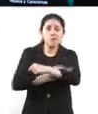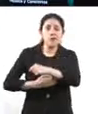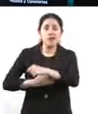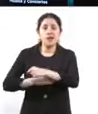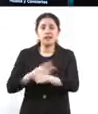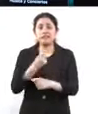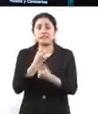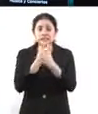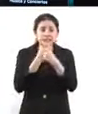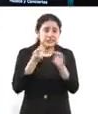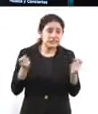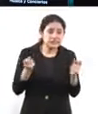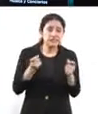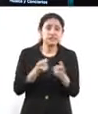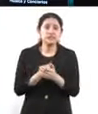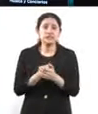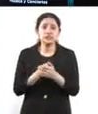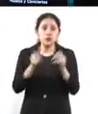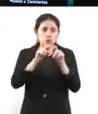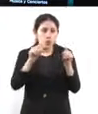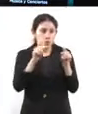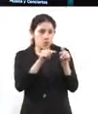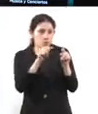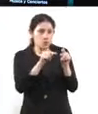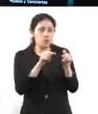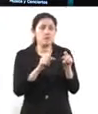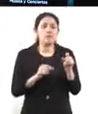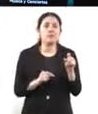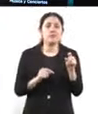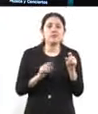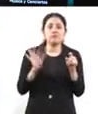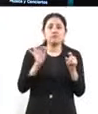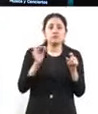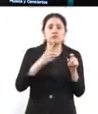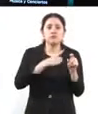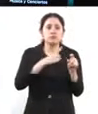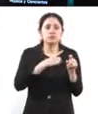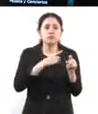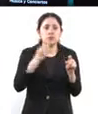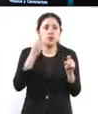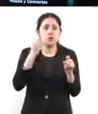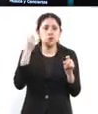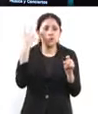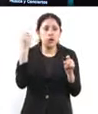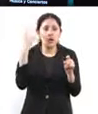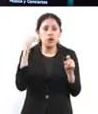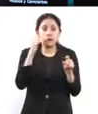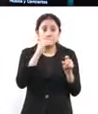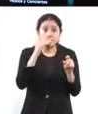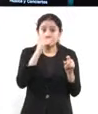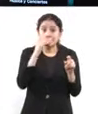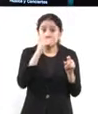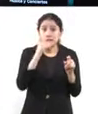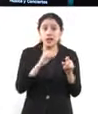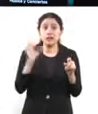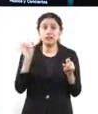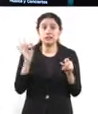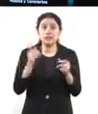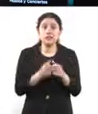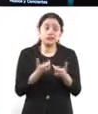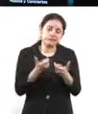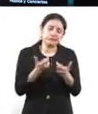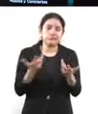para niños. Y un botón que es muy importante, si solo quieres filtrar para eventos gratuitos, ¿no? Entonces, a lo mejor no tienes mucho